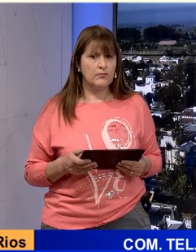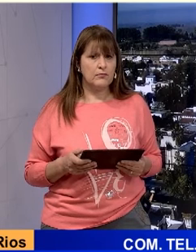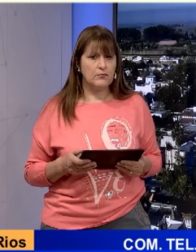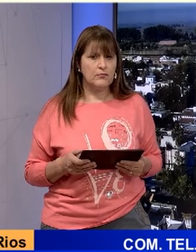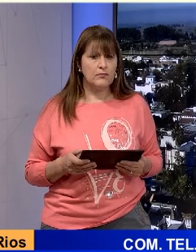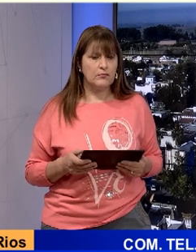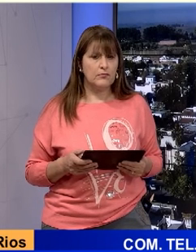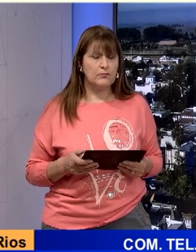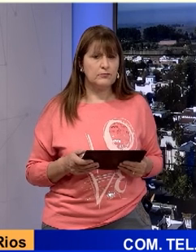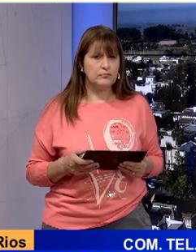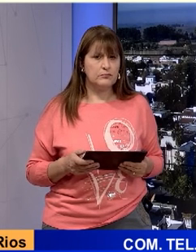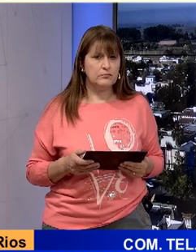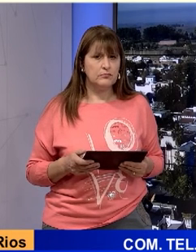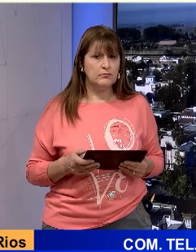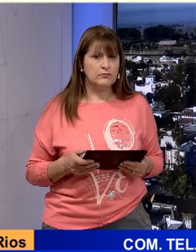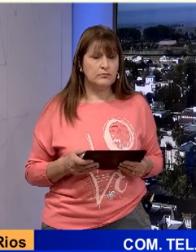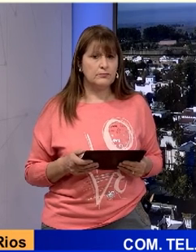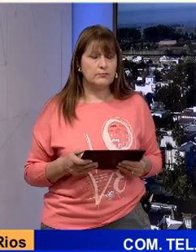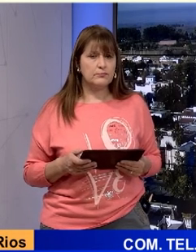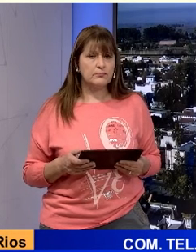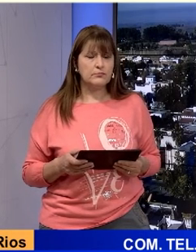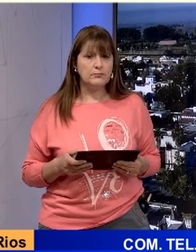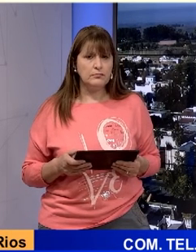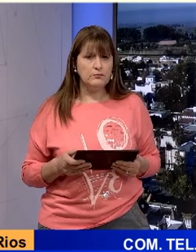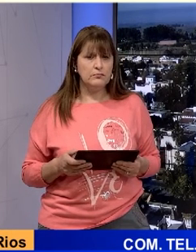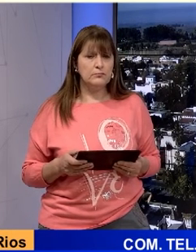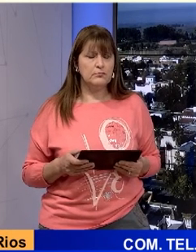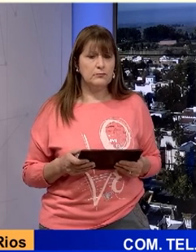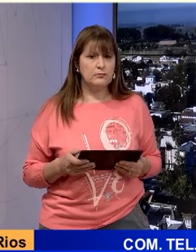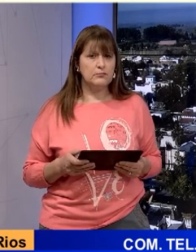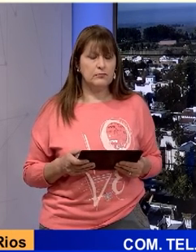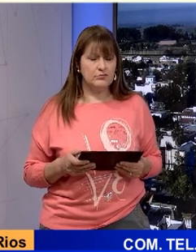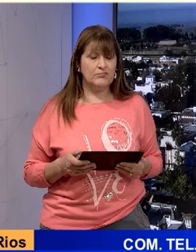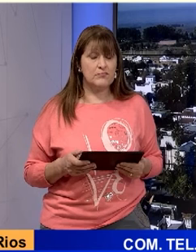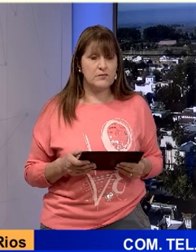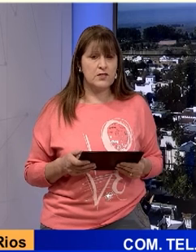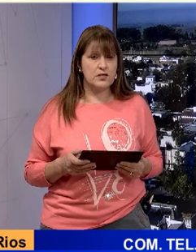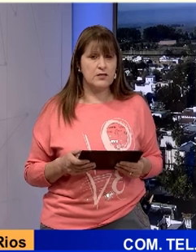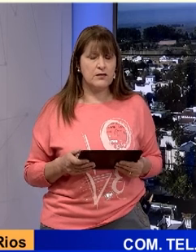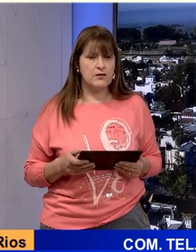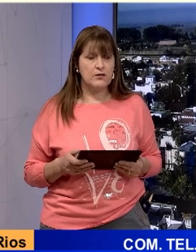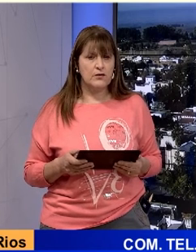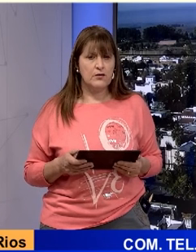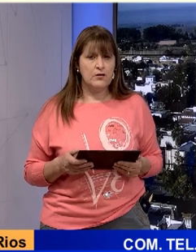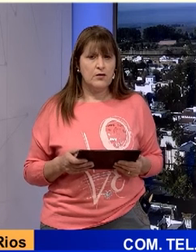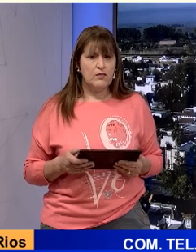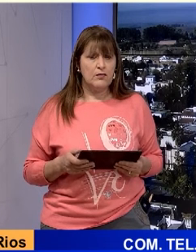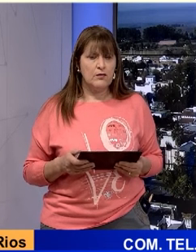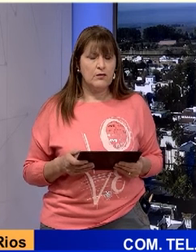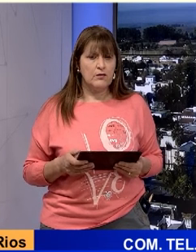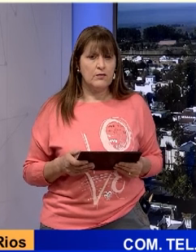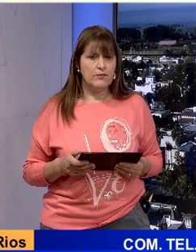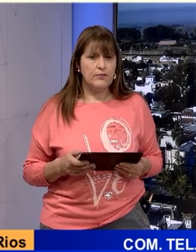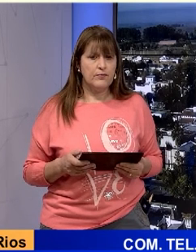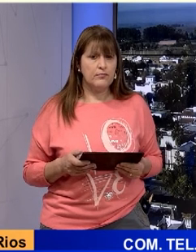público conocimiento, o hay videos en circulación por el público, y por el el público. Esto no